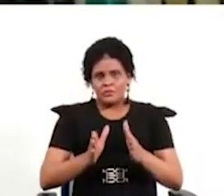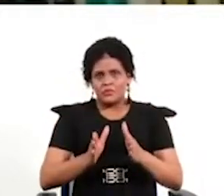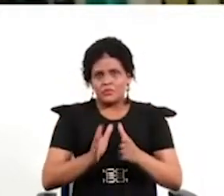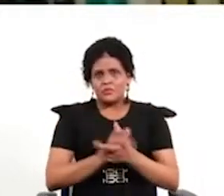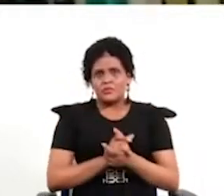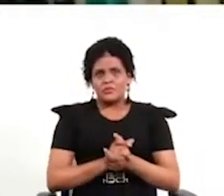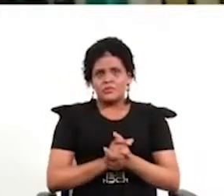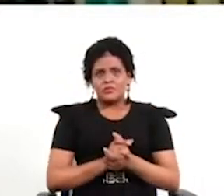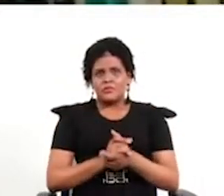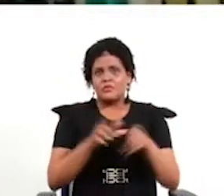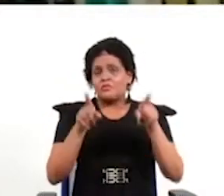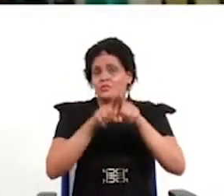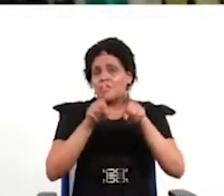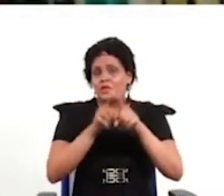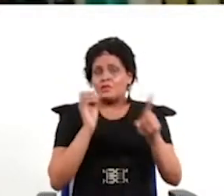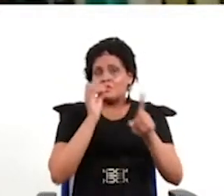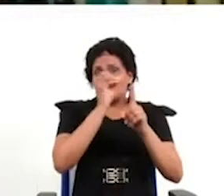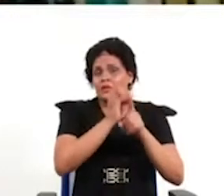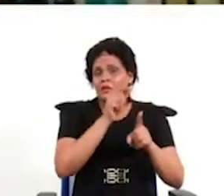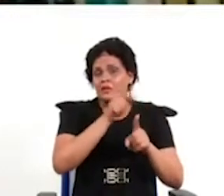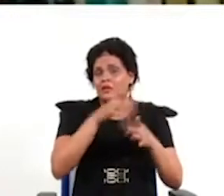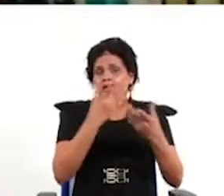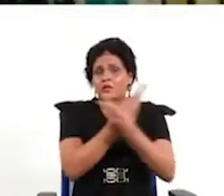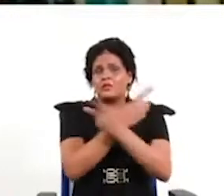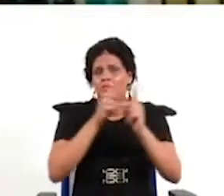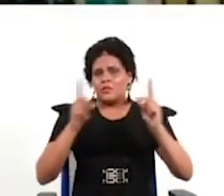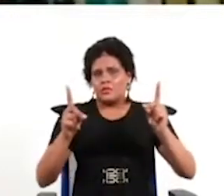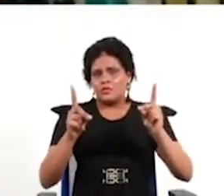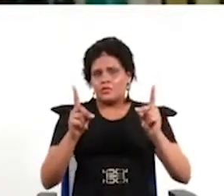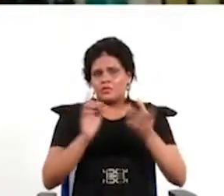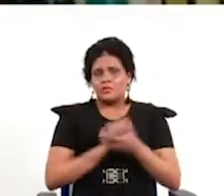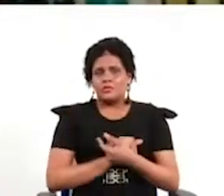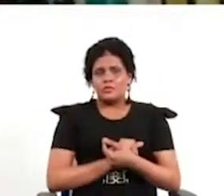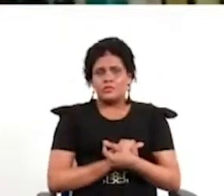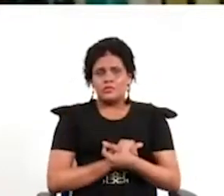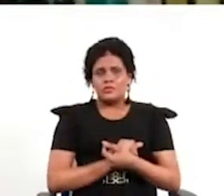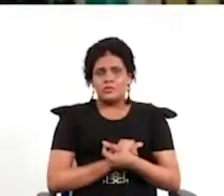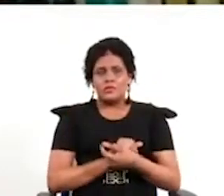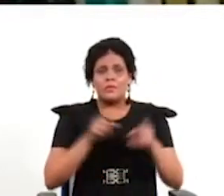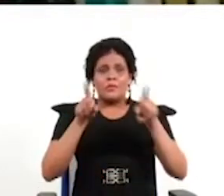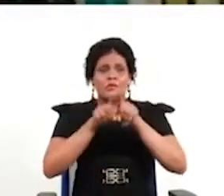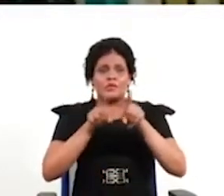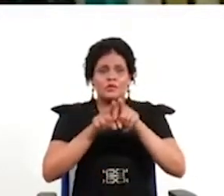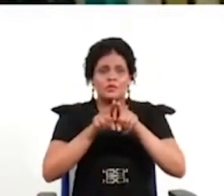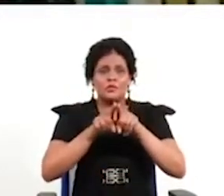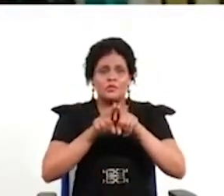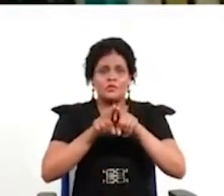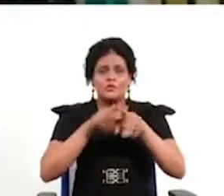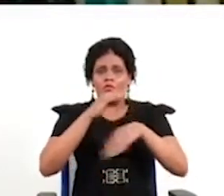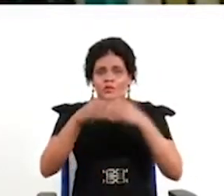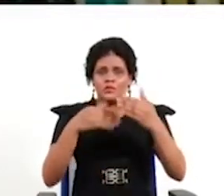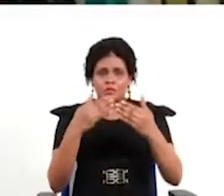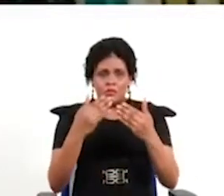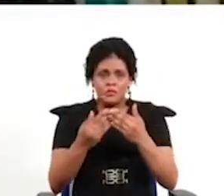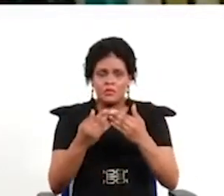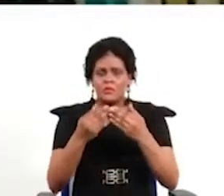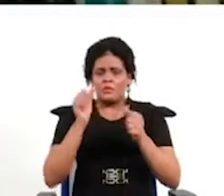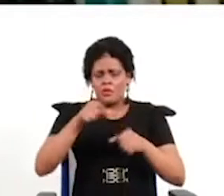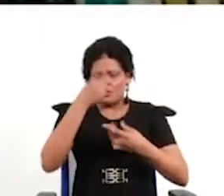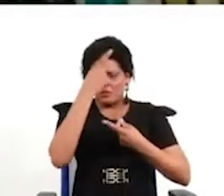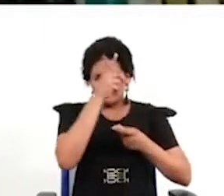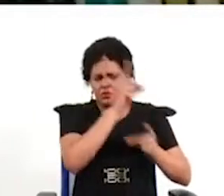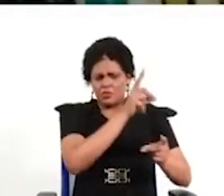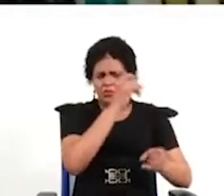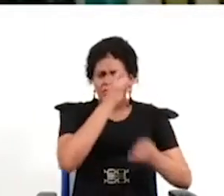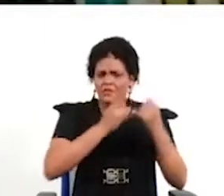no se le ha otorgado una legitimidad democrática en términos de autorización. Por lo tanto esa asamblea no podría tomar la decisión